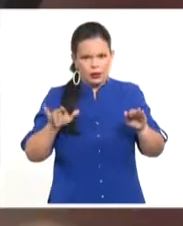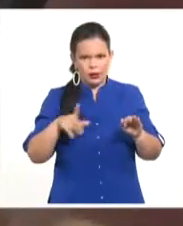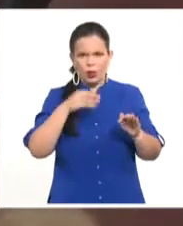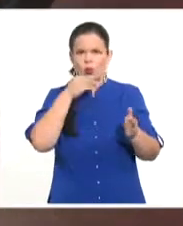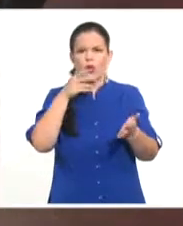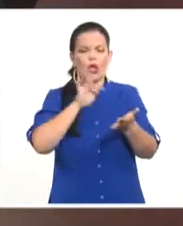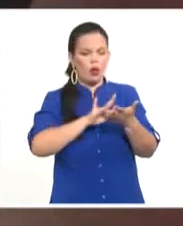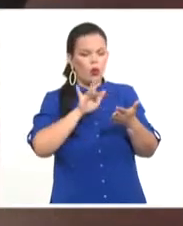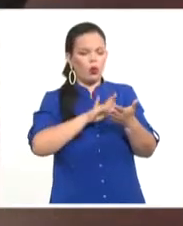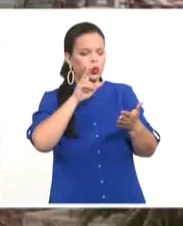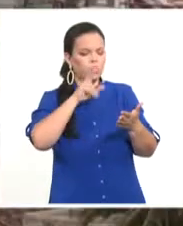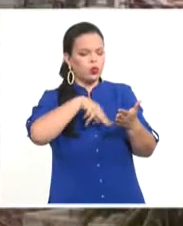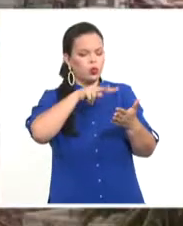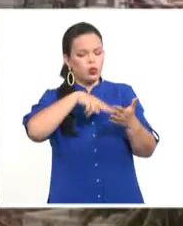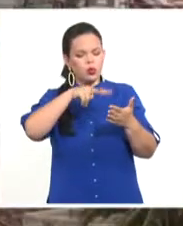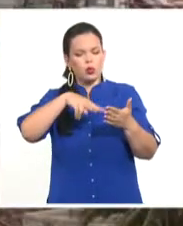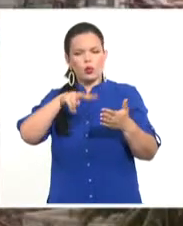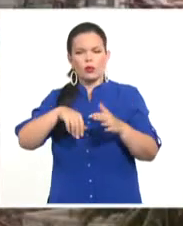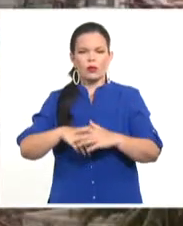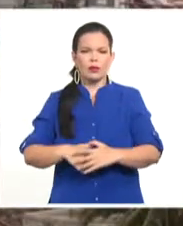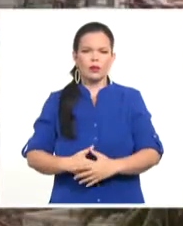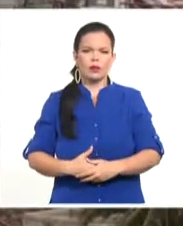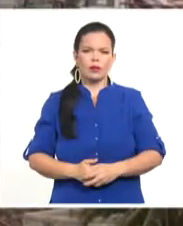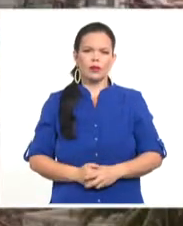o negocio. Claudia Suárez de Texa Gracias. Gracias. Gracias. Gracias.